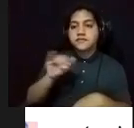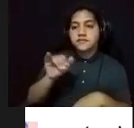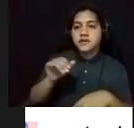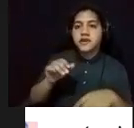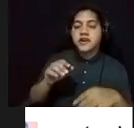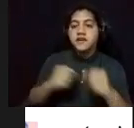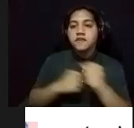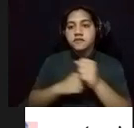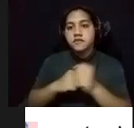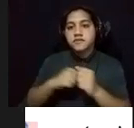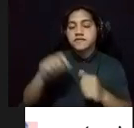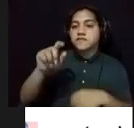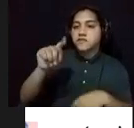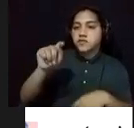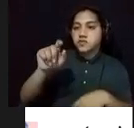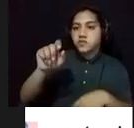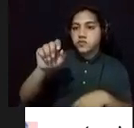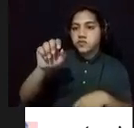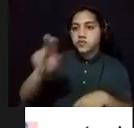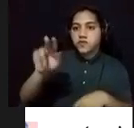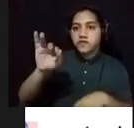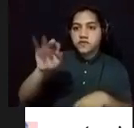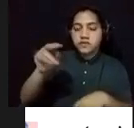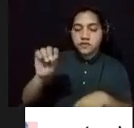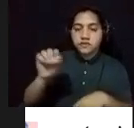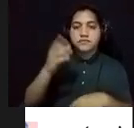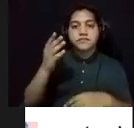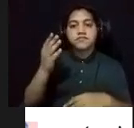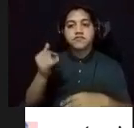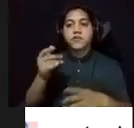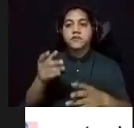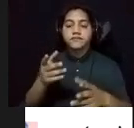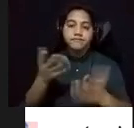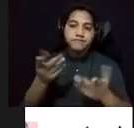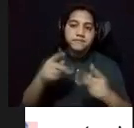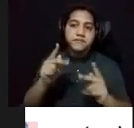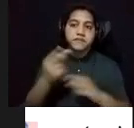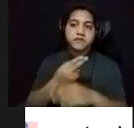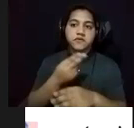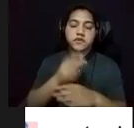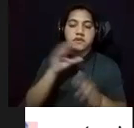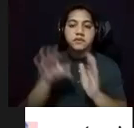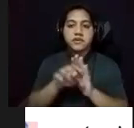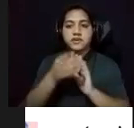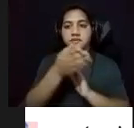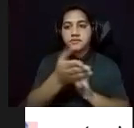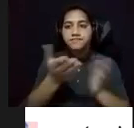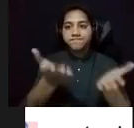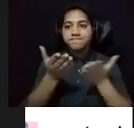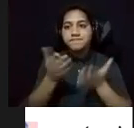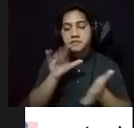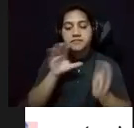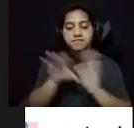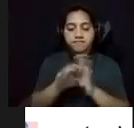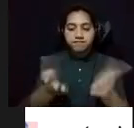imágenes de esta presentación y por siempre apoyarme en los proyectos que destacan la vida y obra